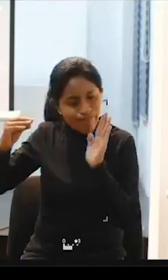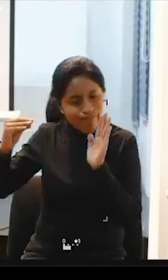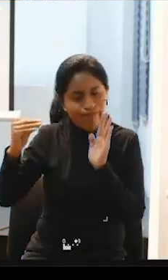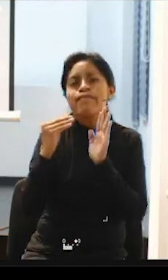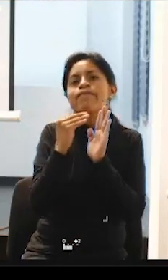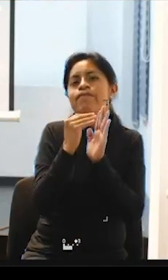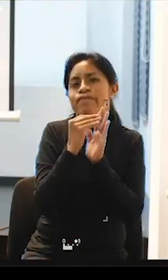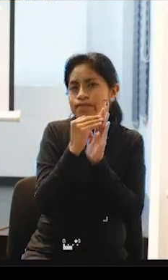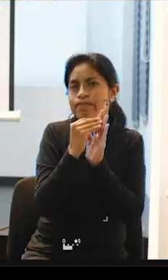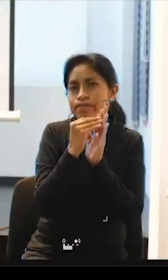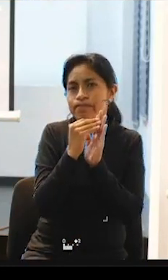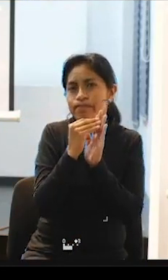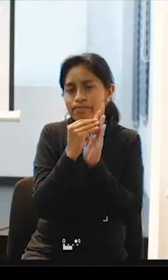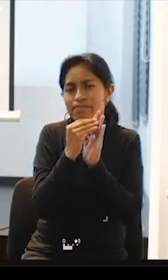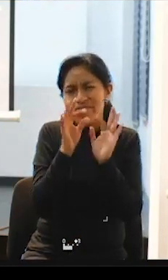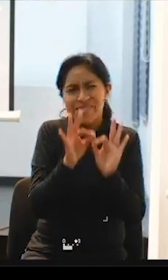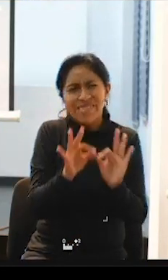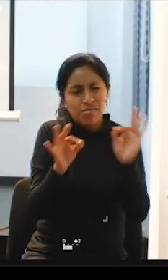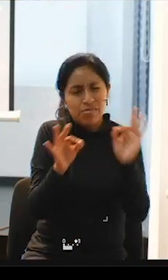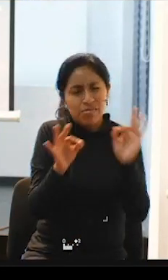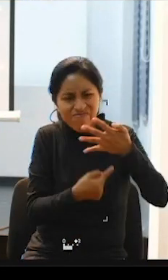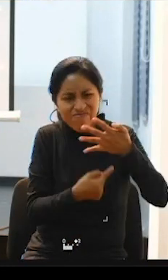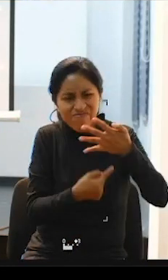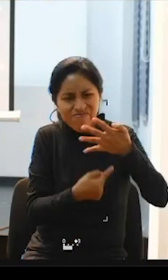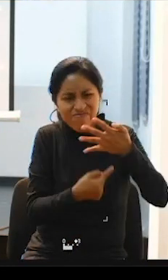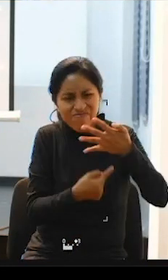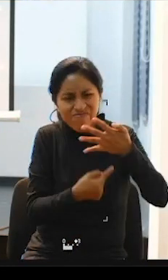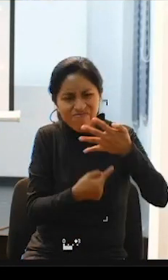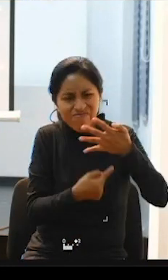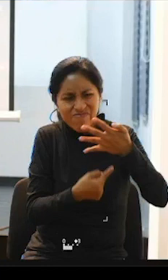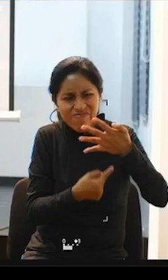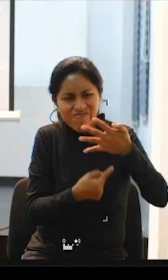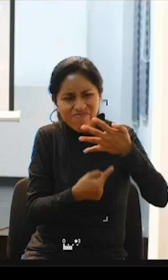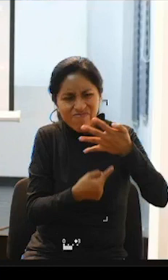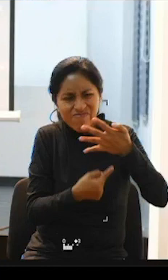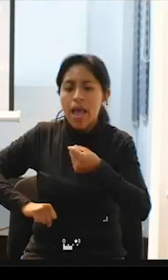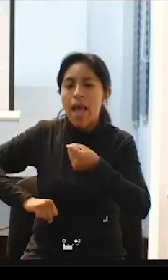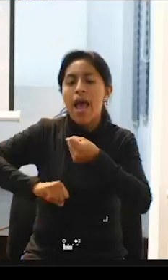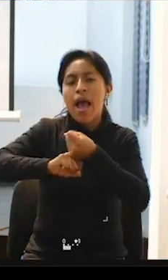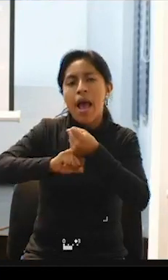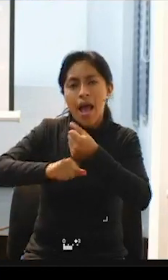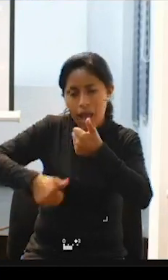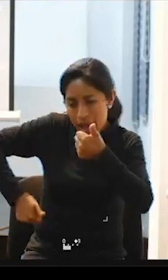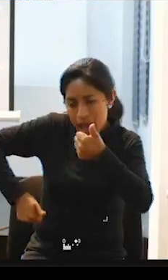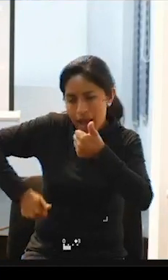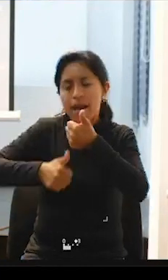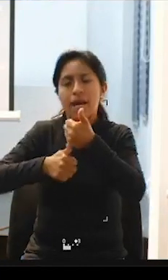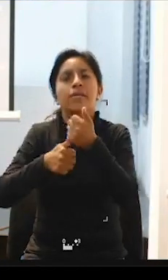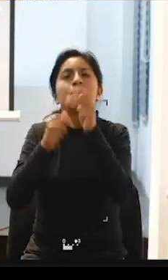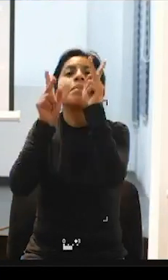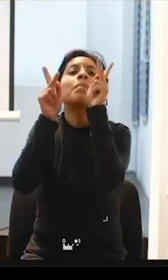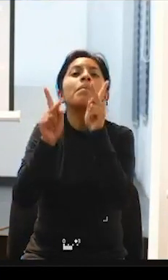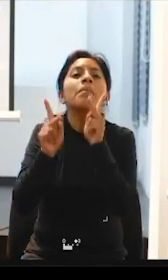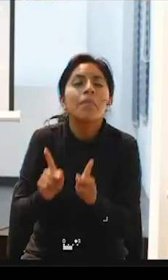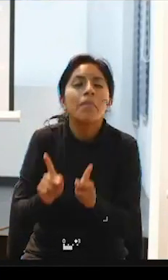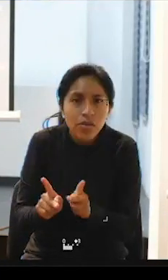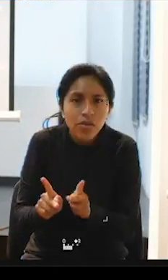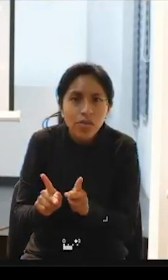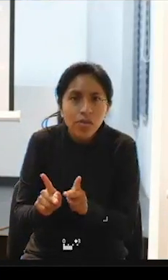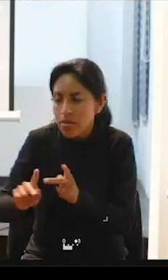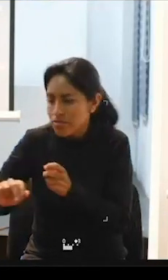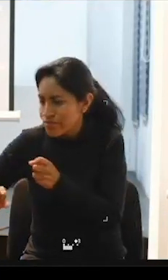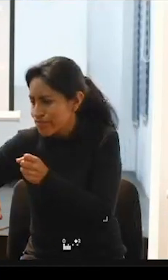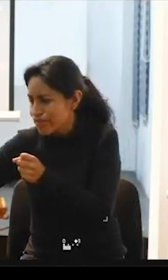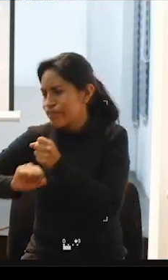primer plato en los entremeses pero asistencia personal la necesitamos sí o sí porque se ha demostrado que es